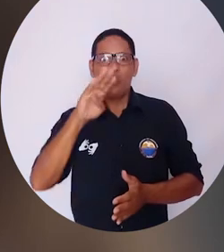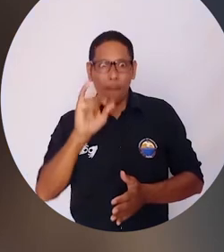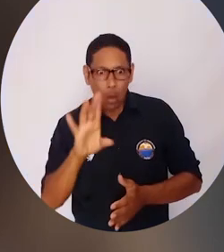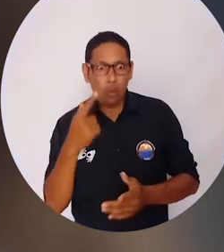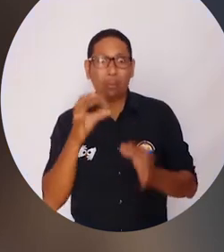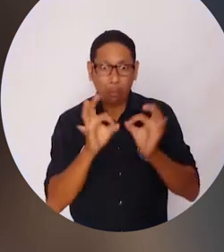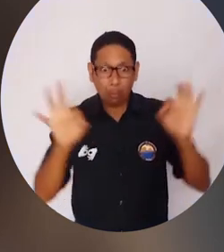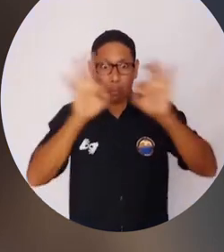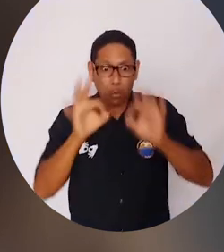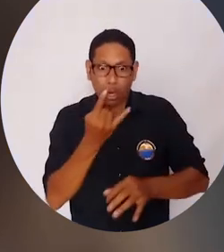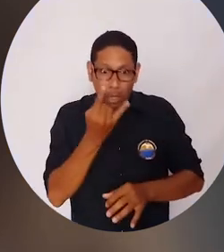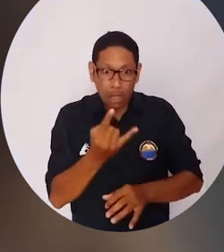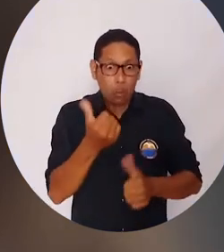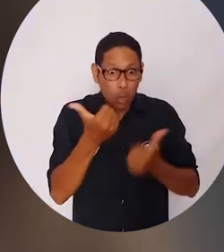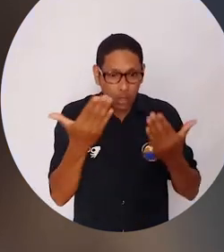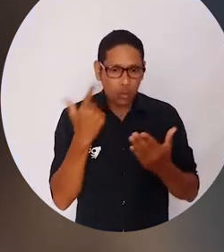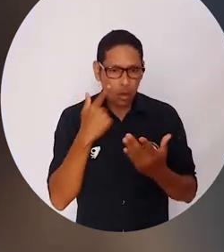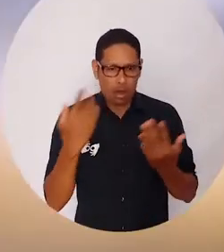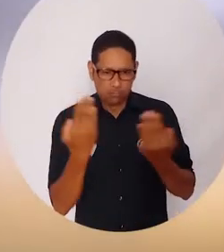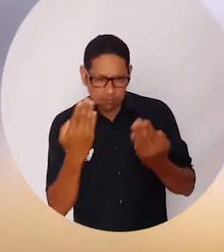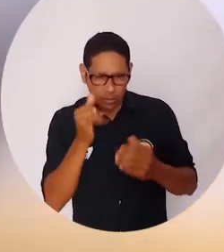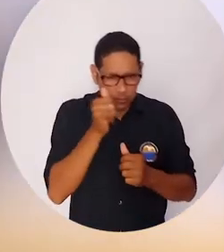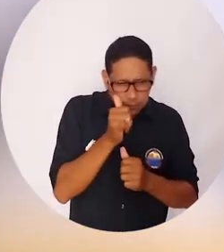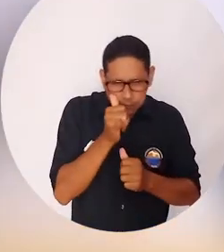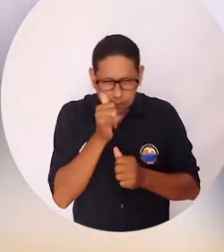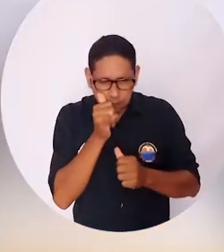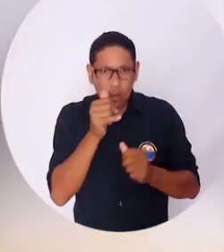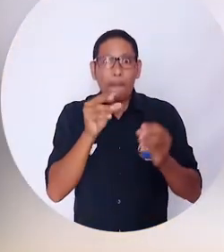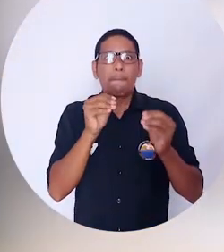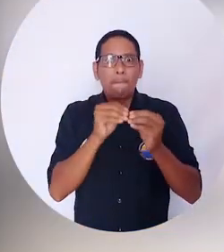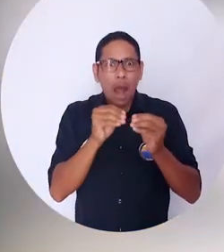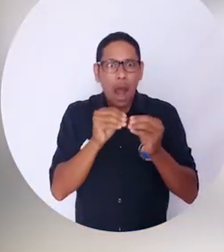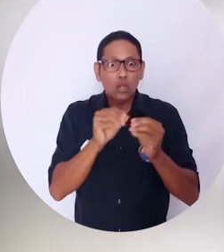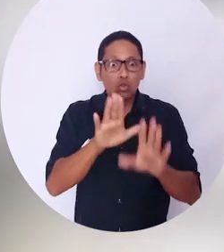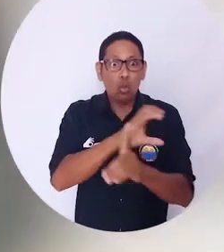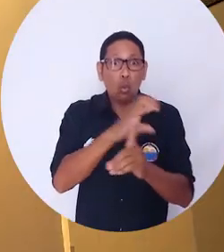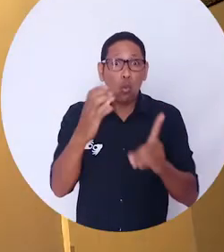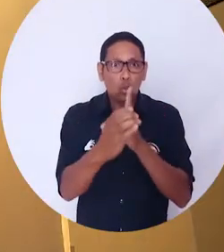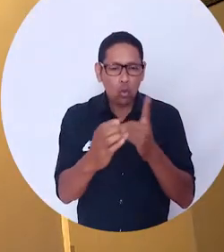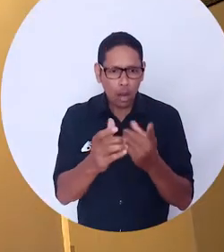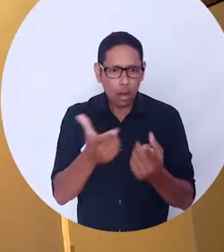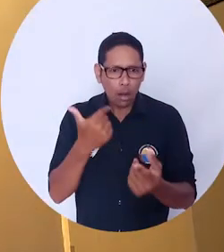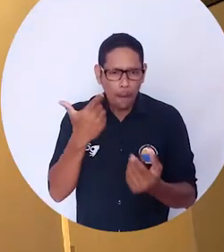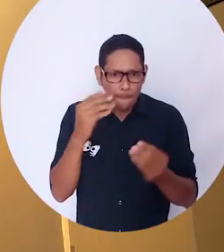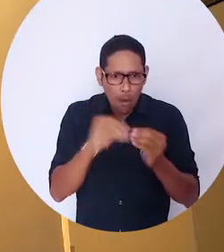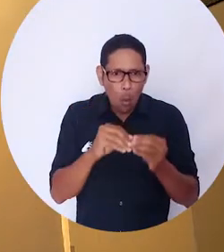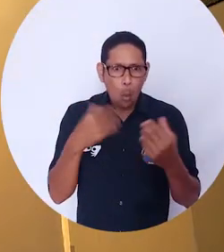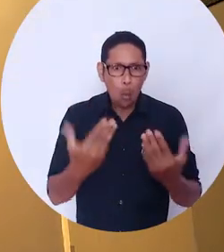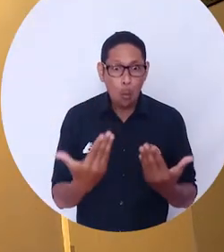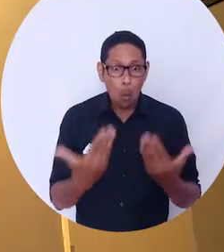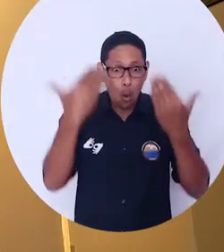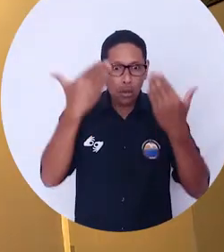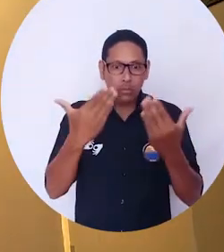que realicé para acercarme mucho más a mi cultura y poder inmortalizar a través del